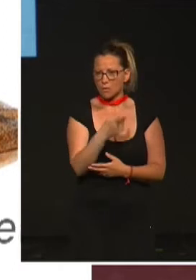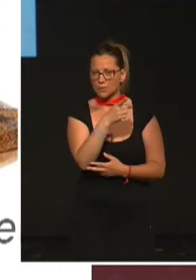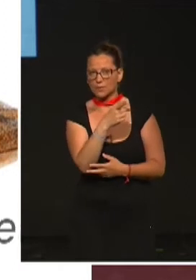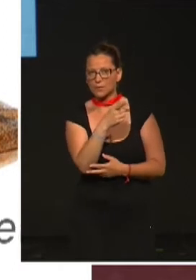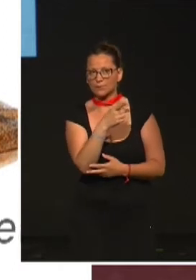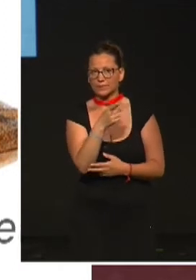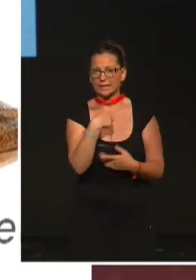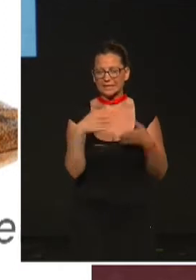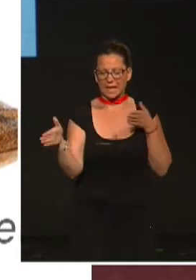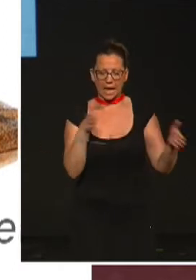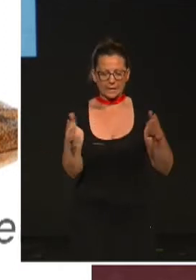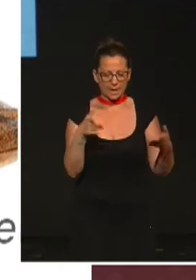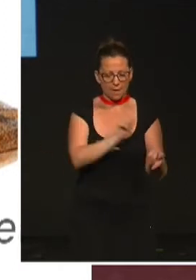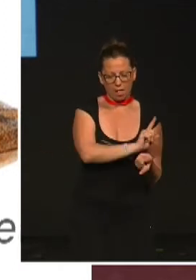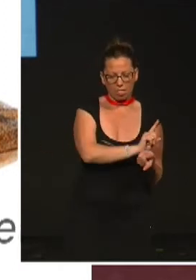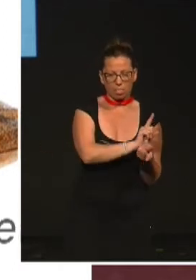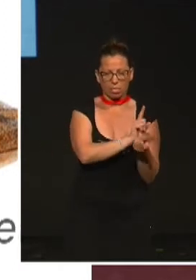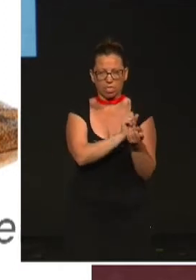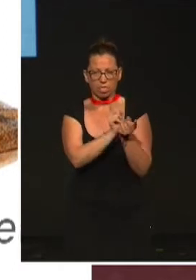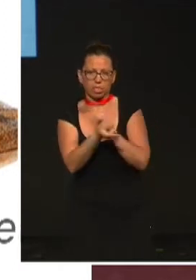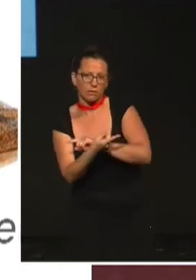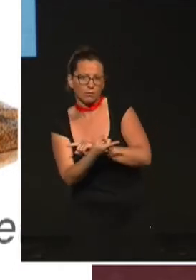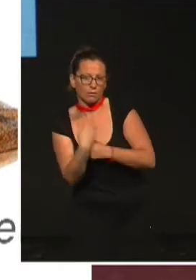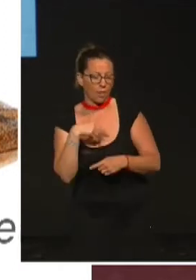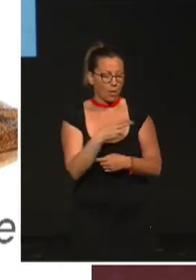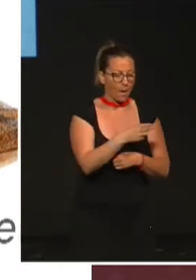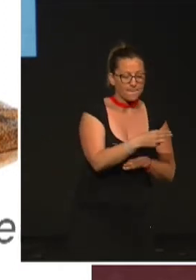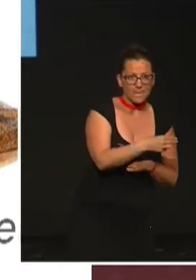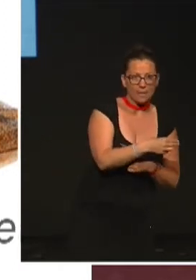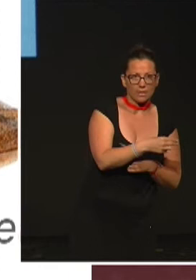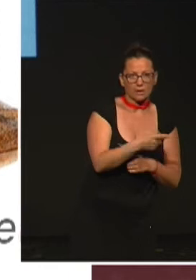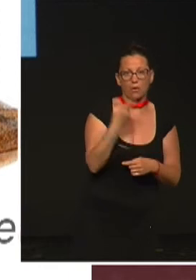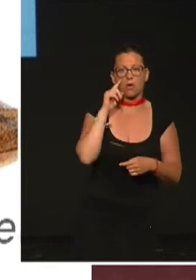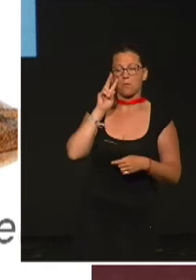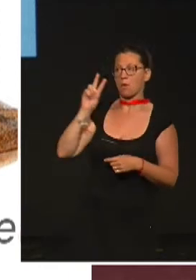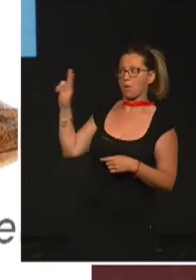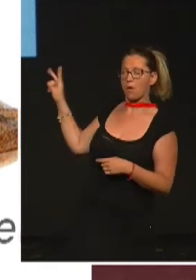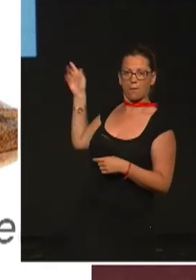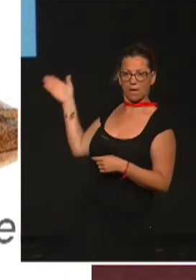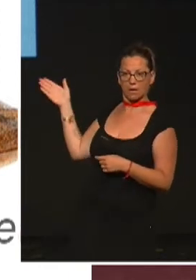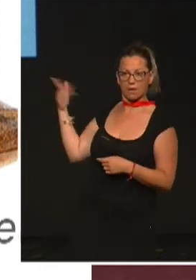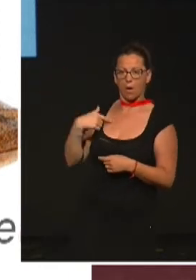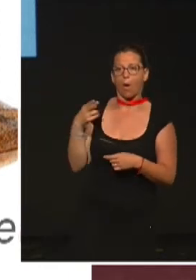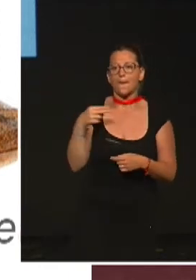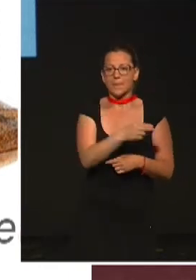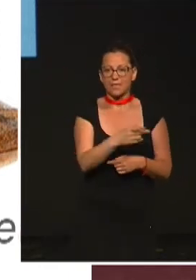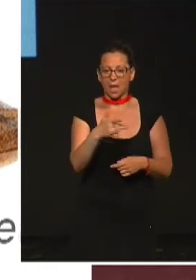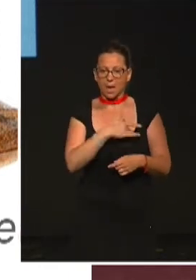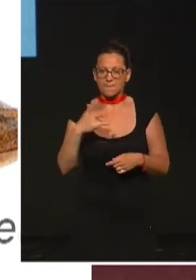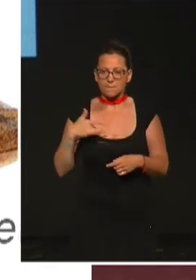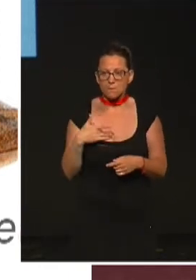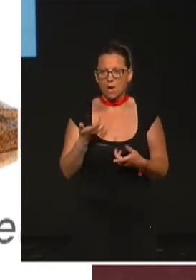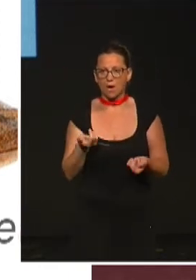esa etapa de transición entre los peces y los anfibios, cuando peces como el tictalic, que veis en la imagen, peces pulmonados, con esos pulmones